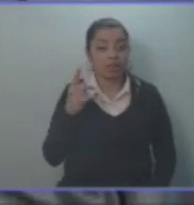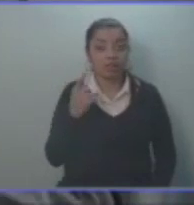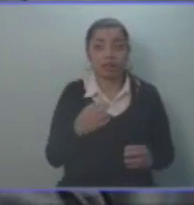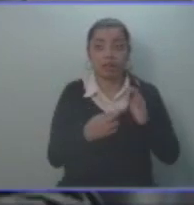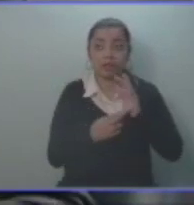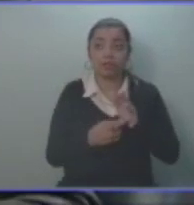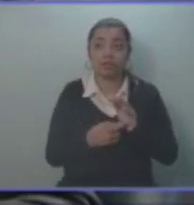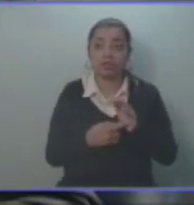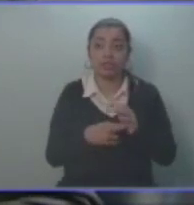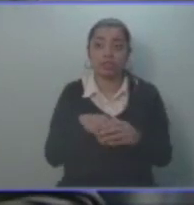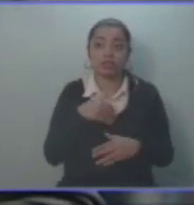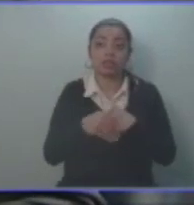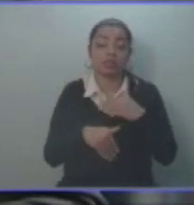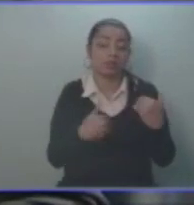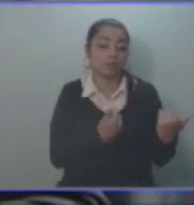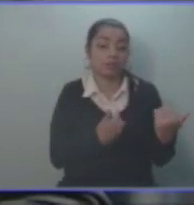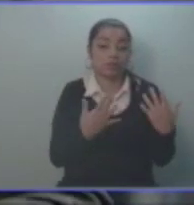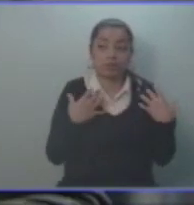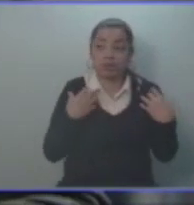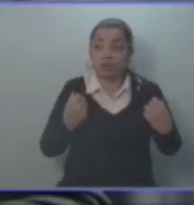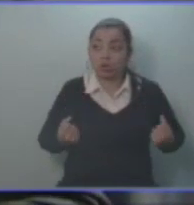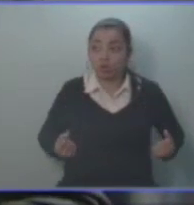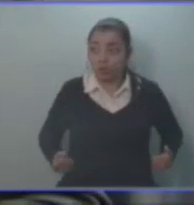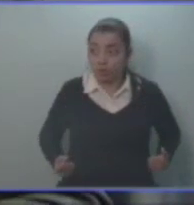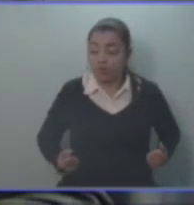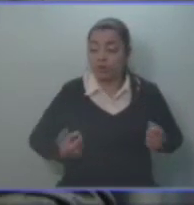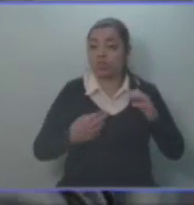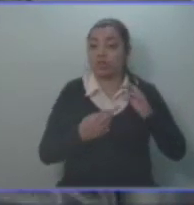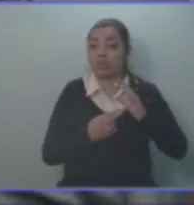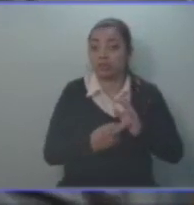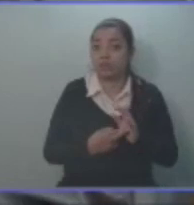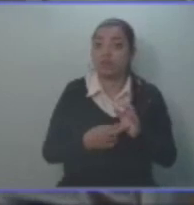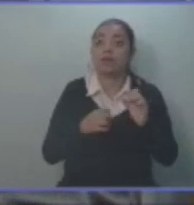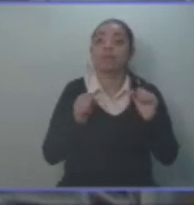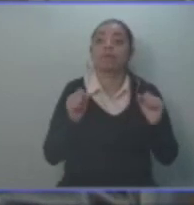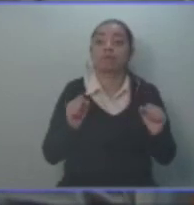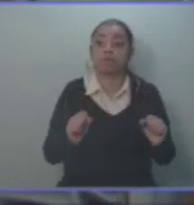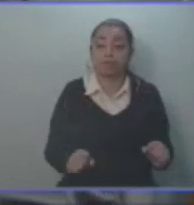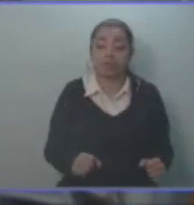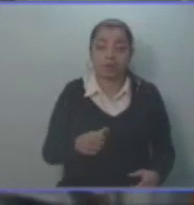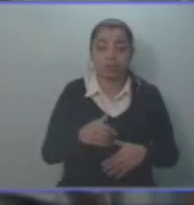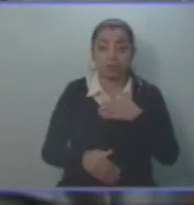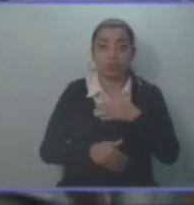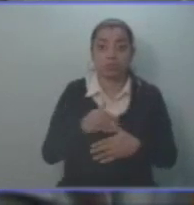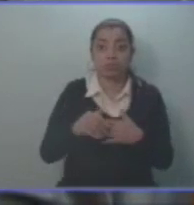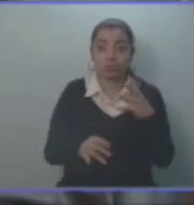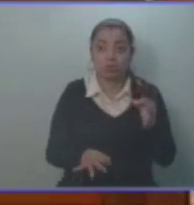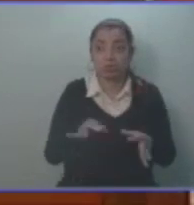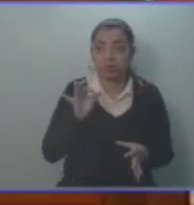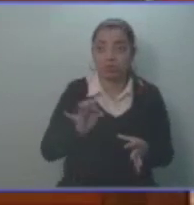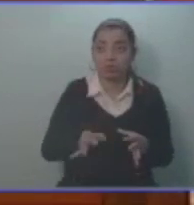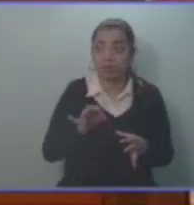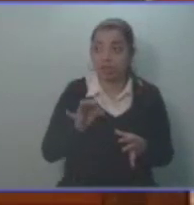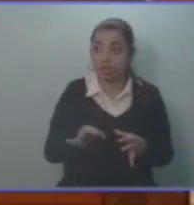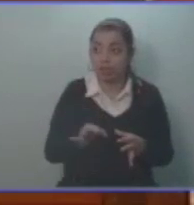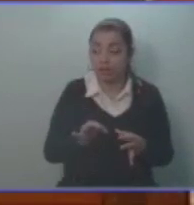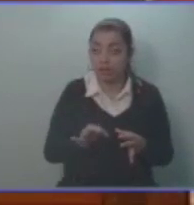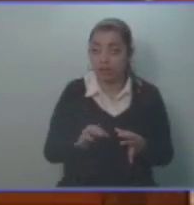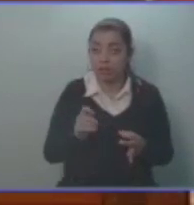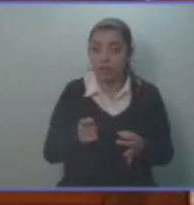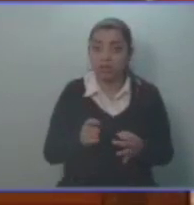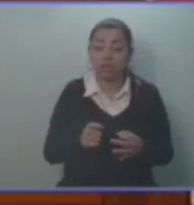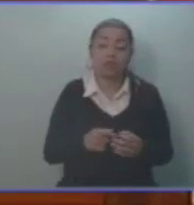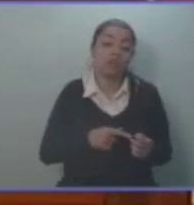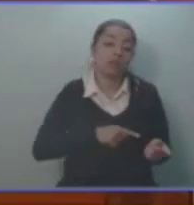de los intereses del Estado el que tendrá la oportunidad de llevar a vía judicial, ya sea la